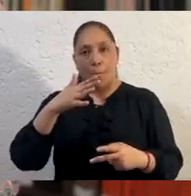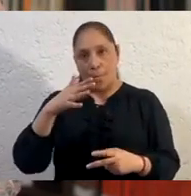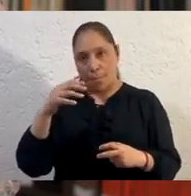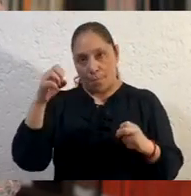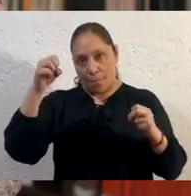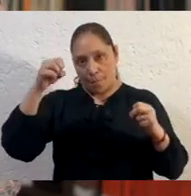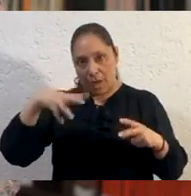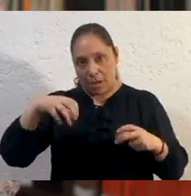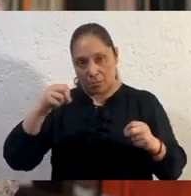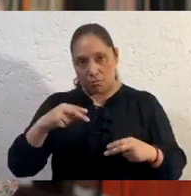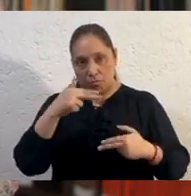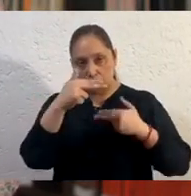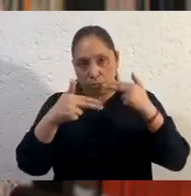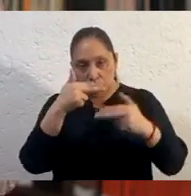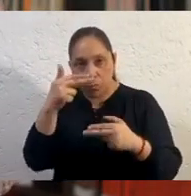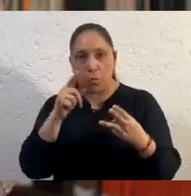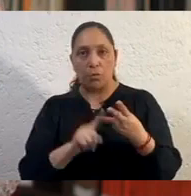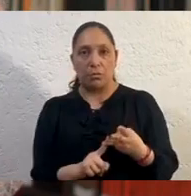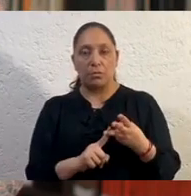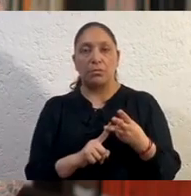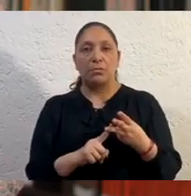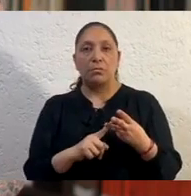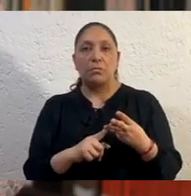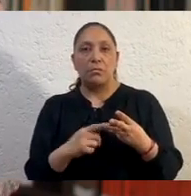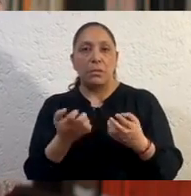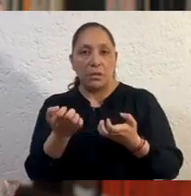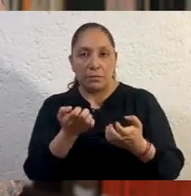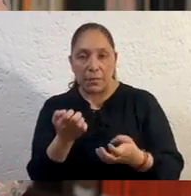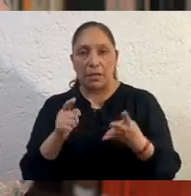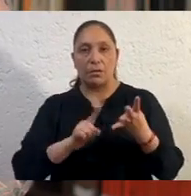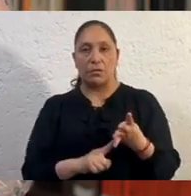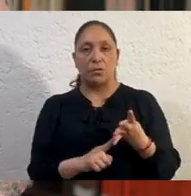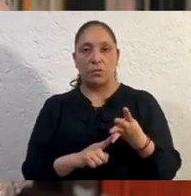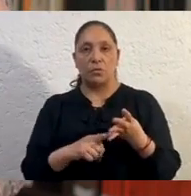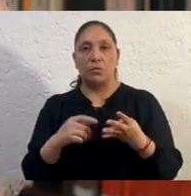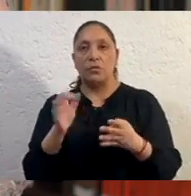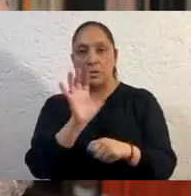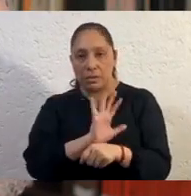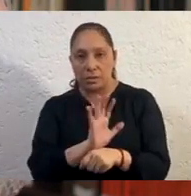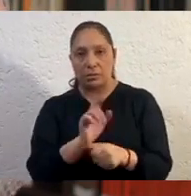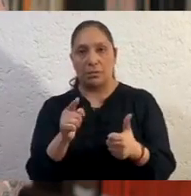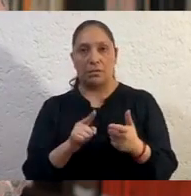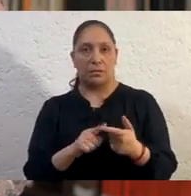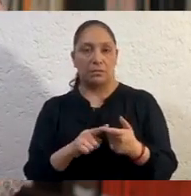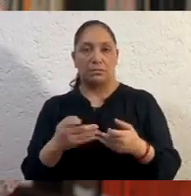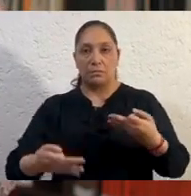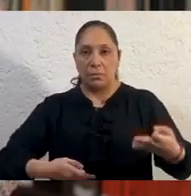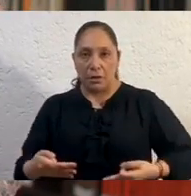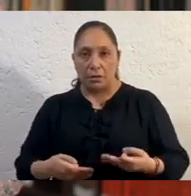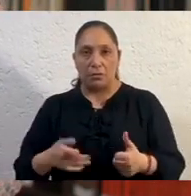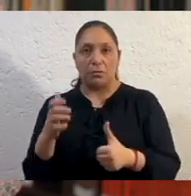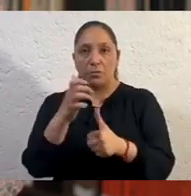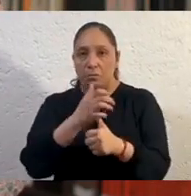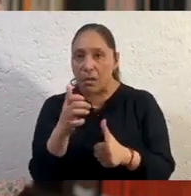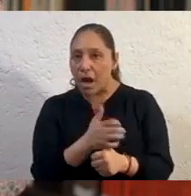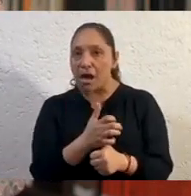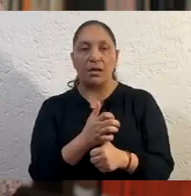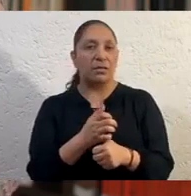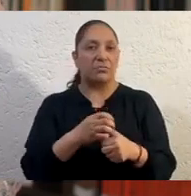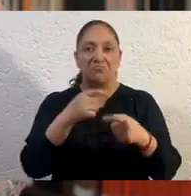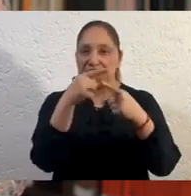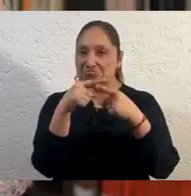reuniones en centros de culto, cines y teatros, bares, centros nocturnos, discotecas, salones de fiesta,